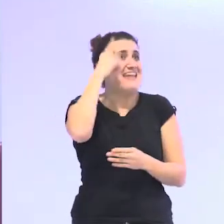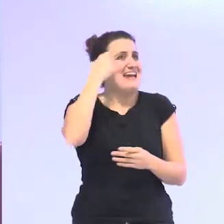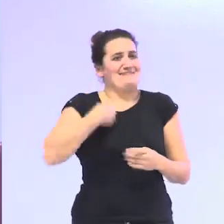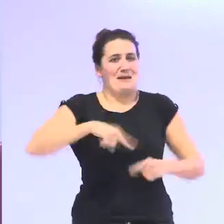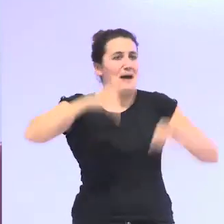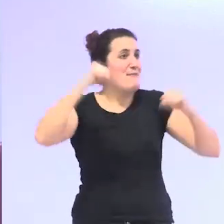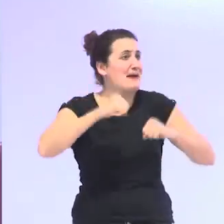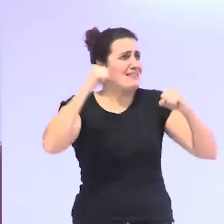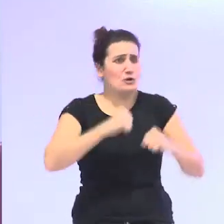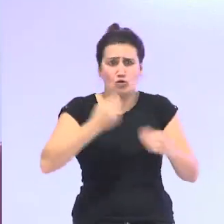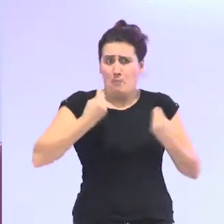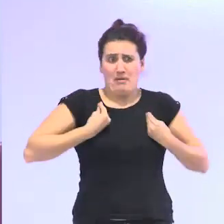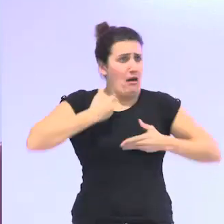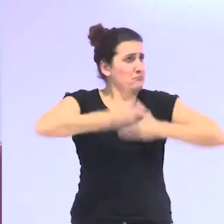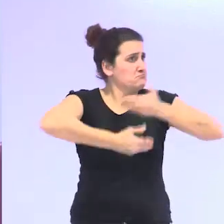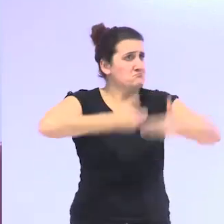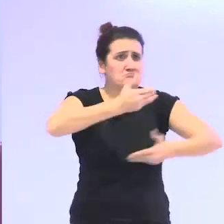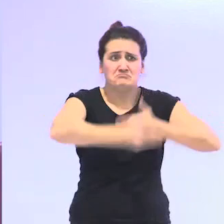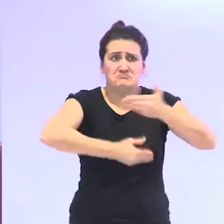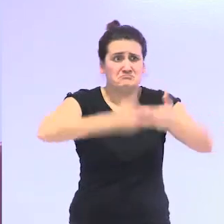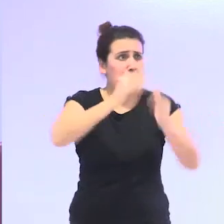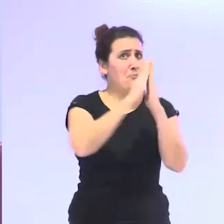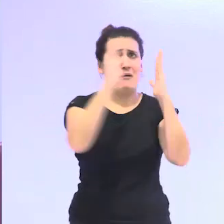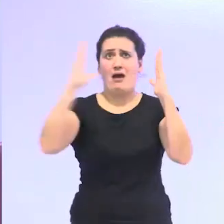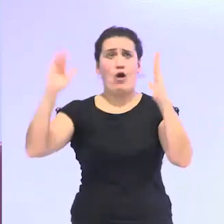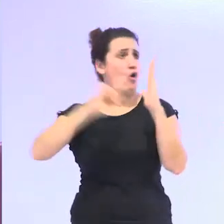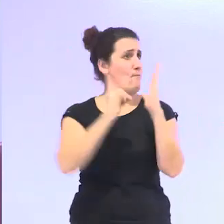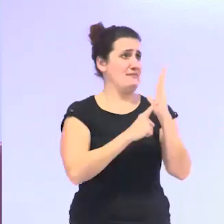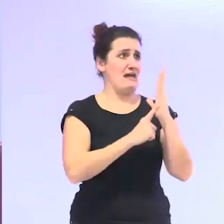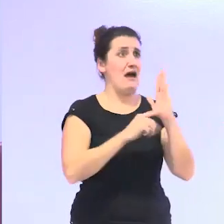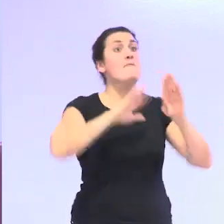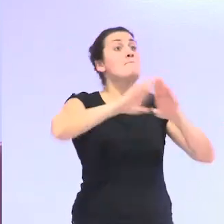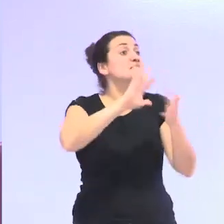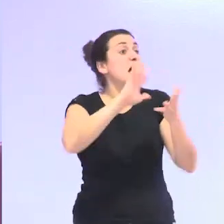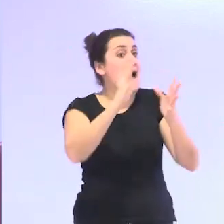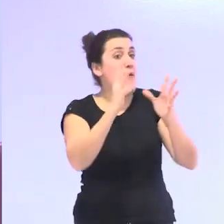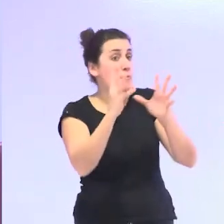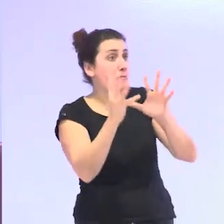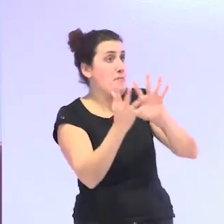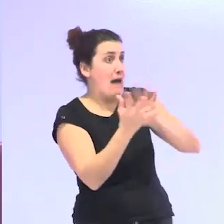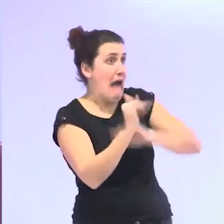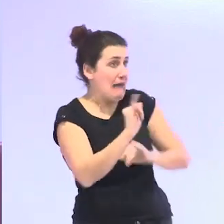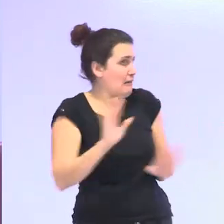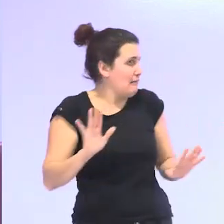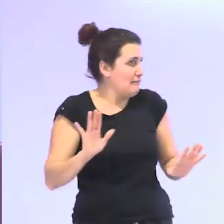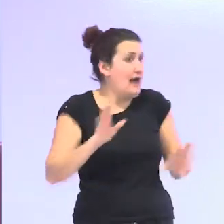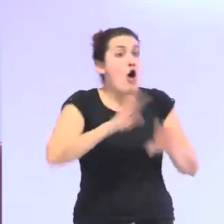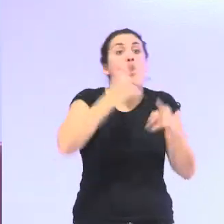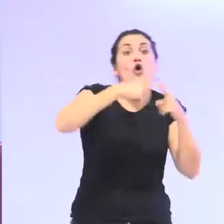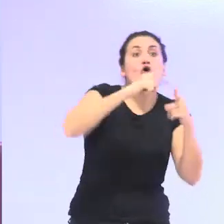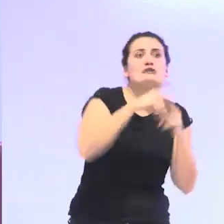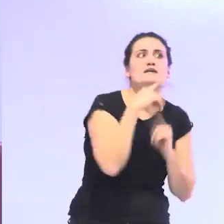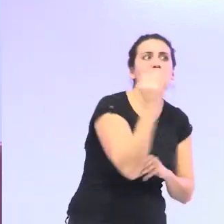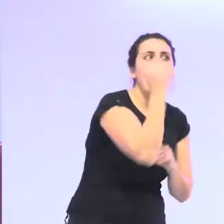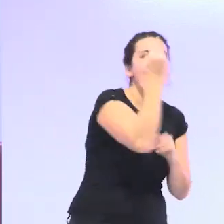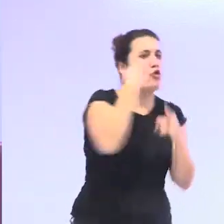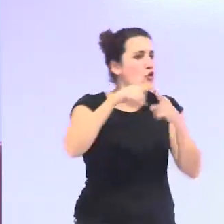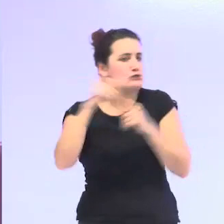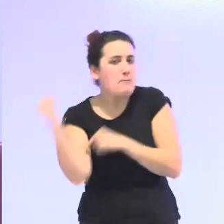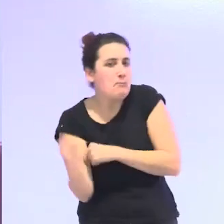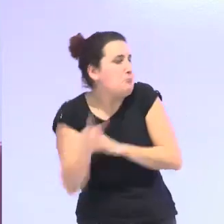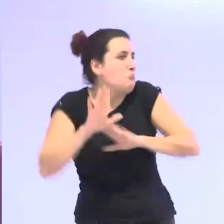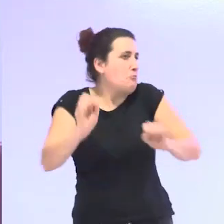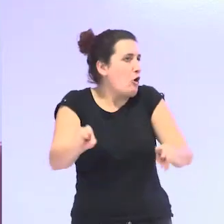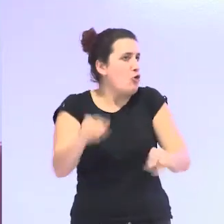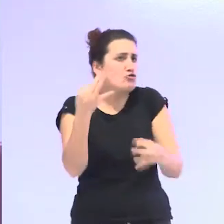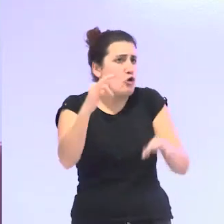proceso que dura toda la vida y que hay variabilidad a lo largo de ese proceso y que hay cosas que mejoran y cosas que empeoran pero